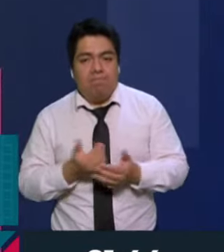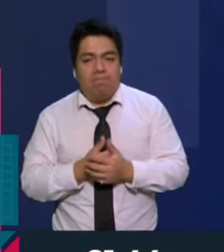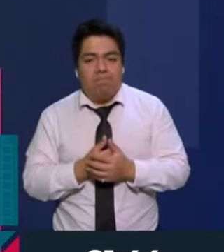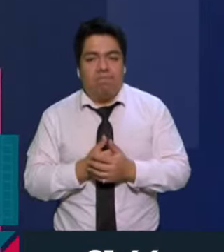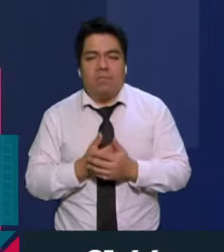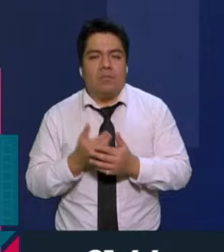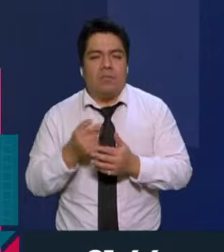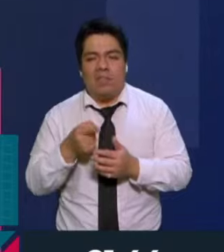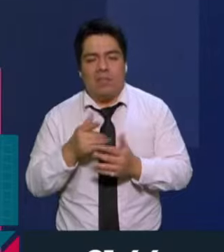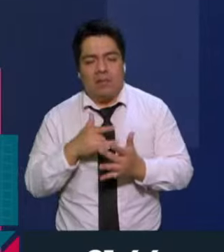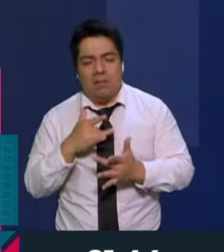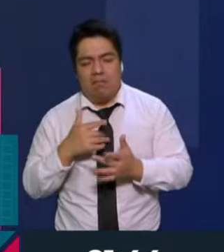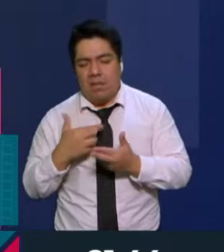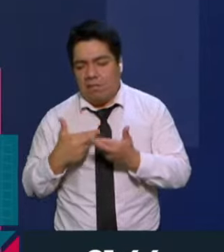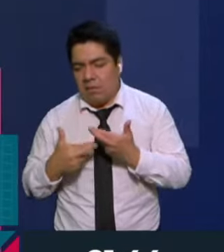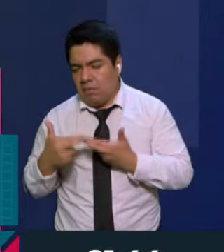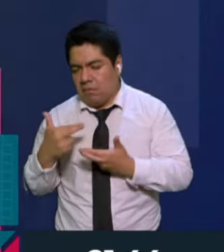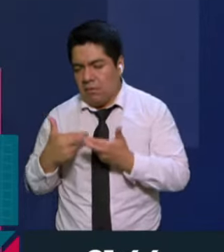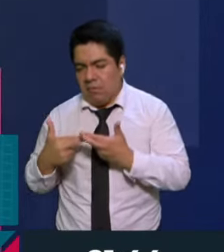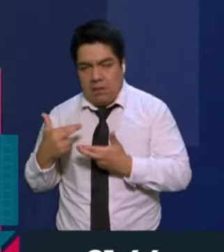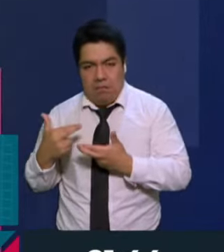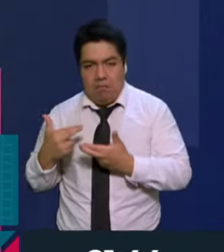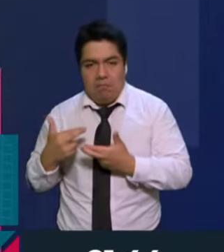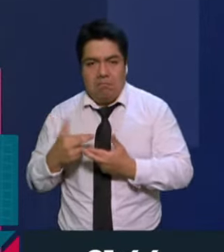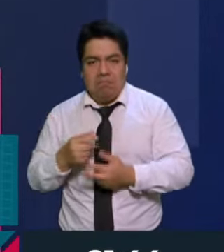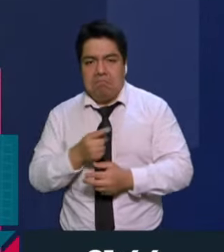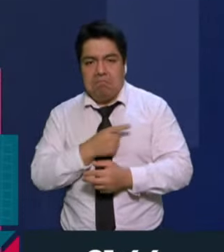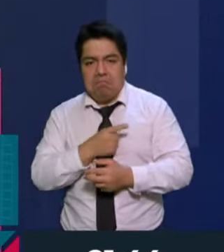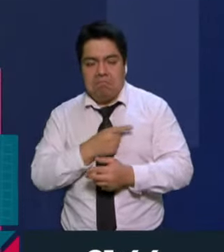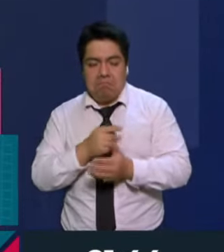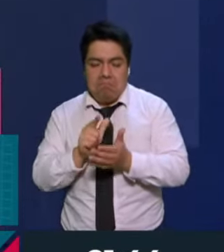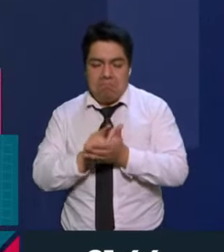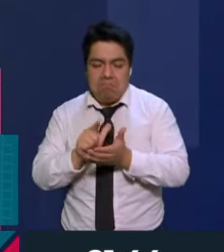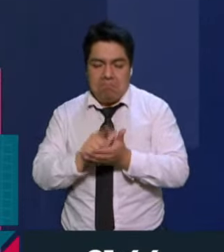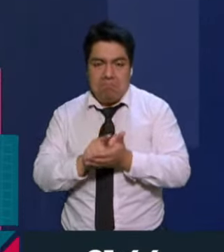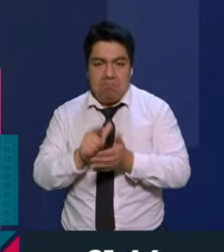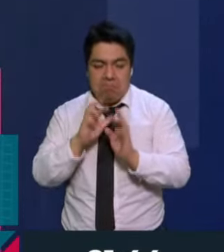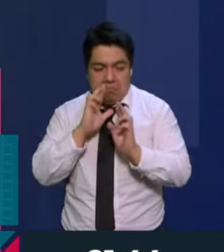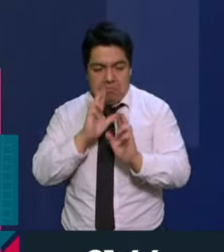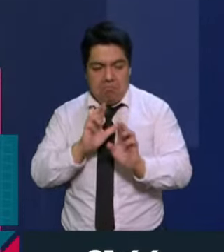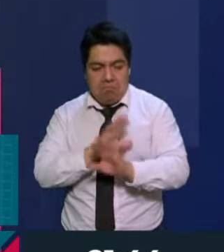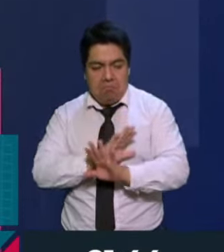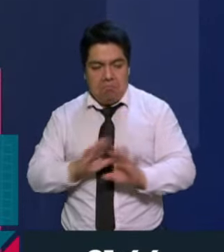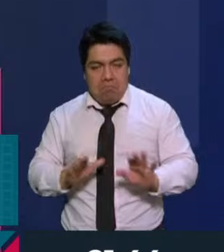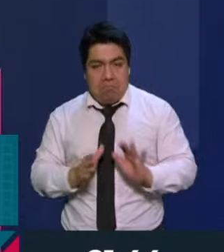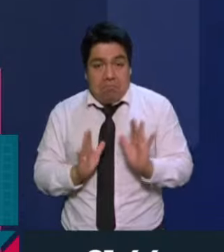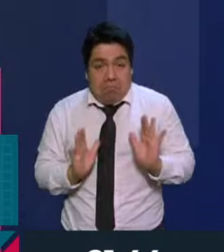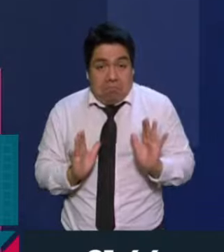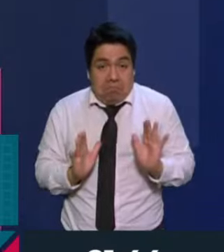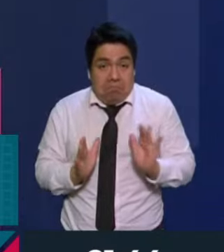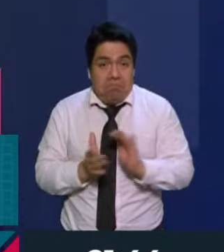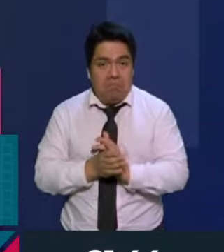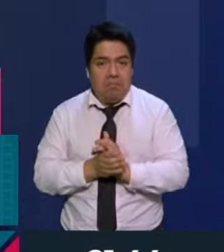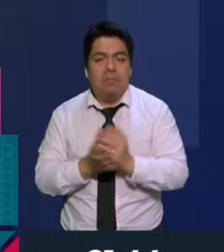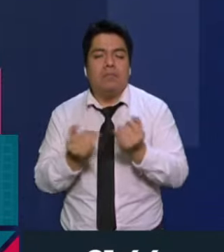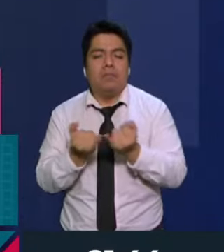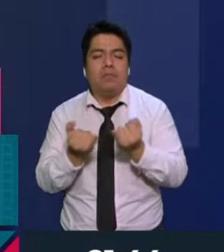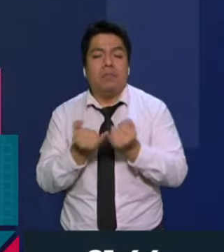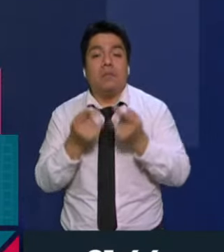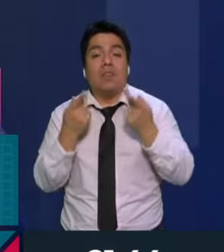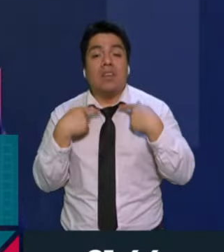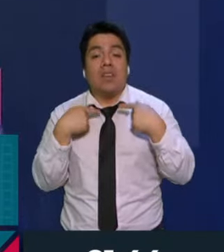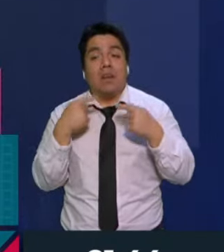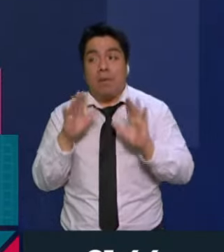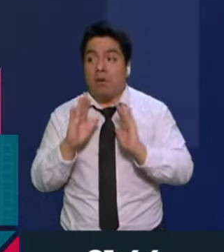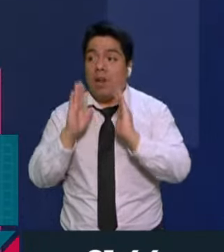retroceso. Entonces nosotros solamente queremos que se respete la ley y que se respete lo que la gente fue a